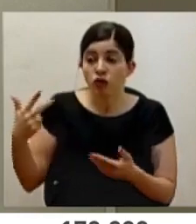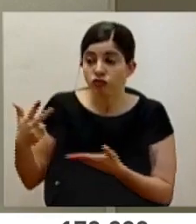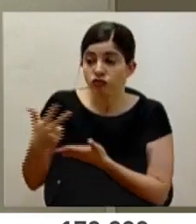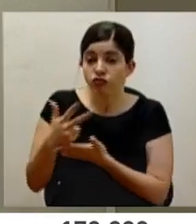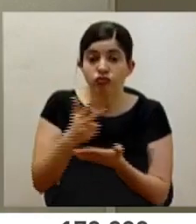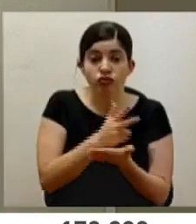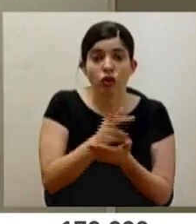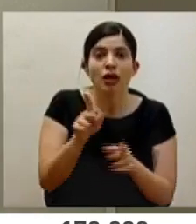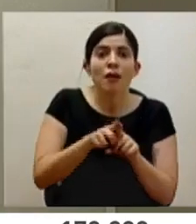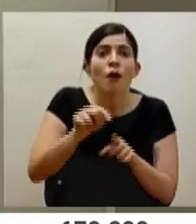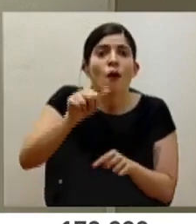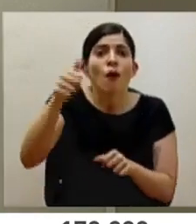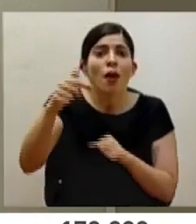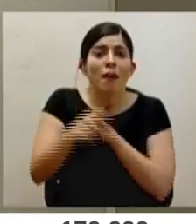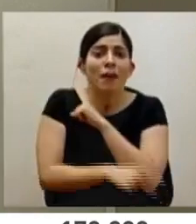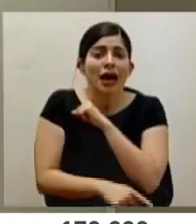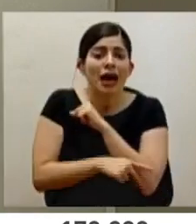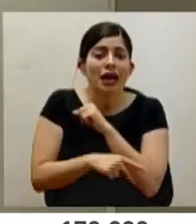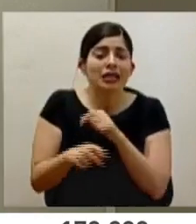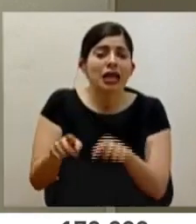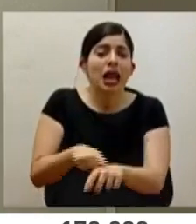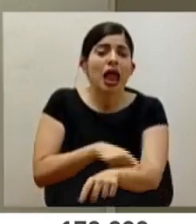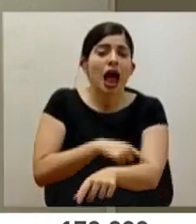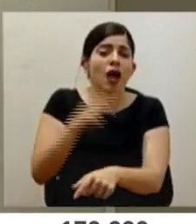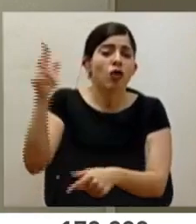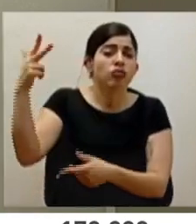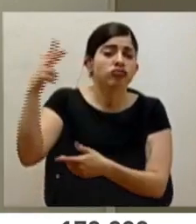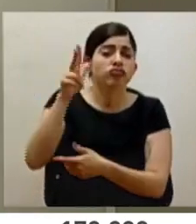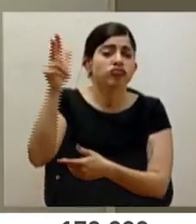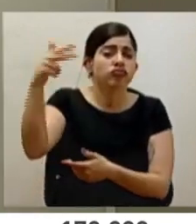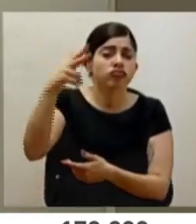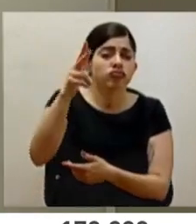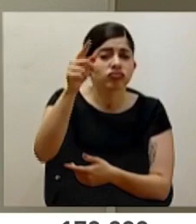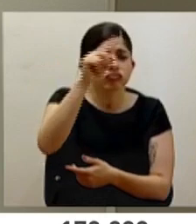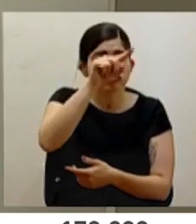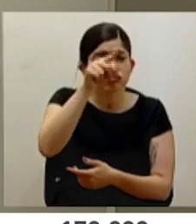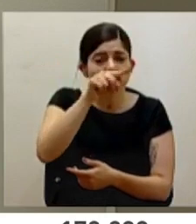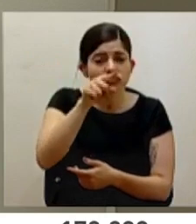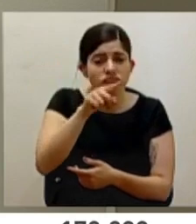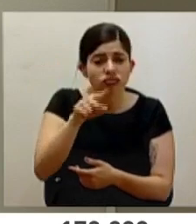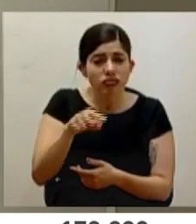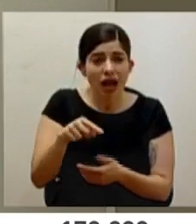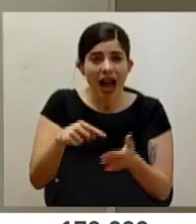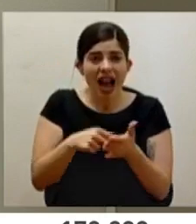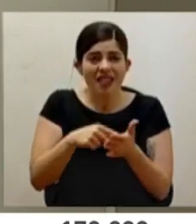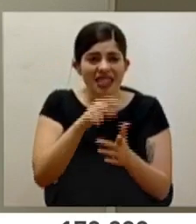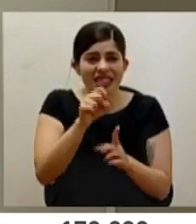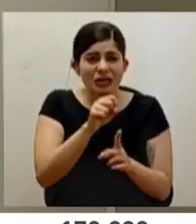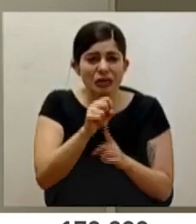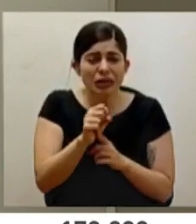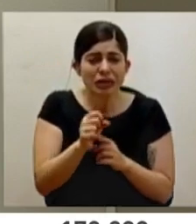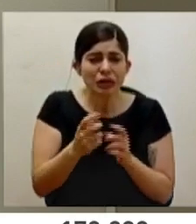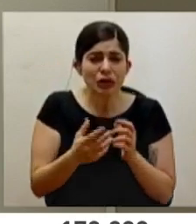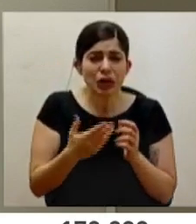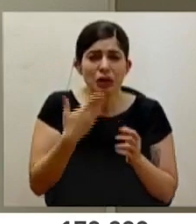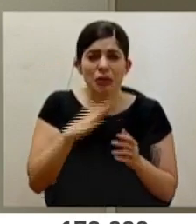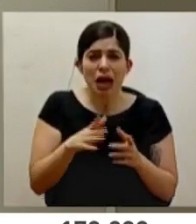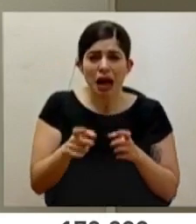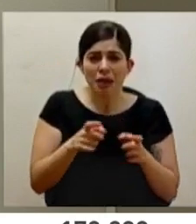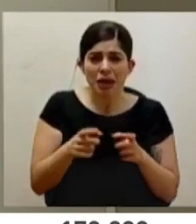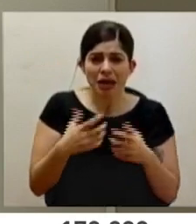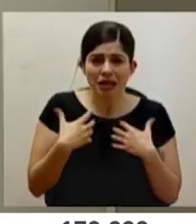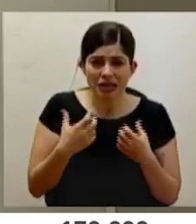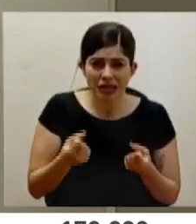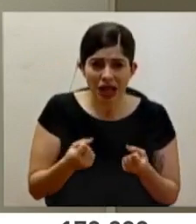que vienen incluso de otros países y vienen en recorridos muy largos, ¿verdad? Donde vienen incluso algunas veces en condiciones muy precarias, ¿verdad? Sanitarias y que también